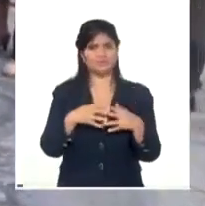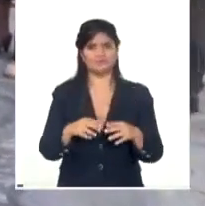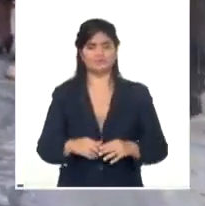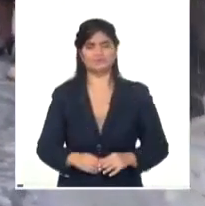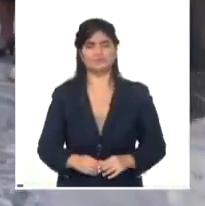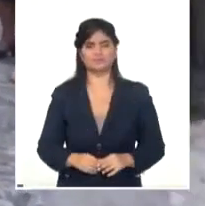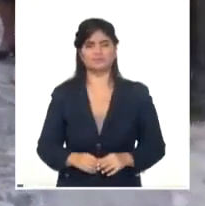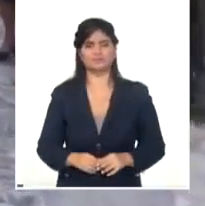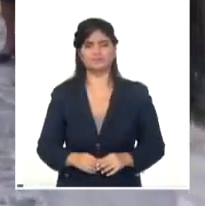Informativo de la Televisión Cubana.